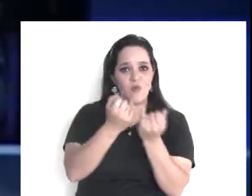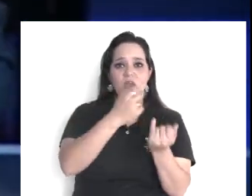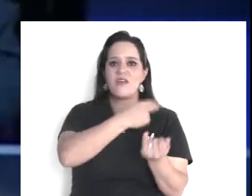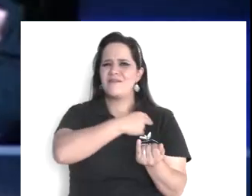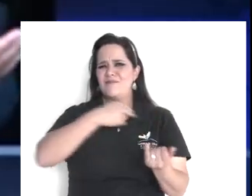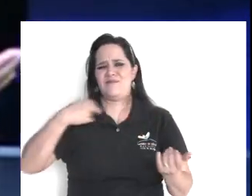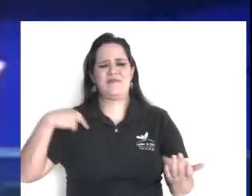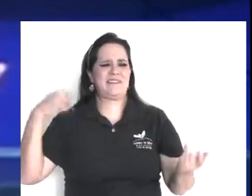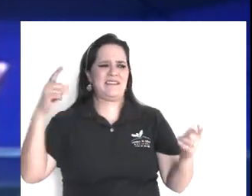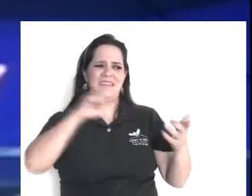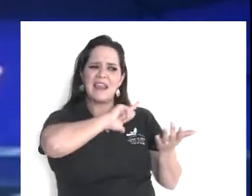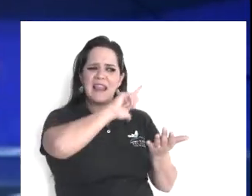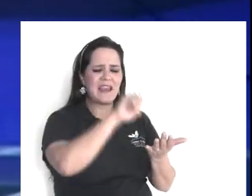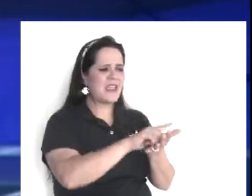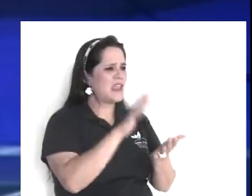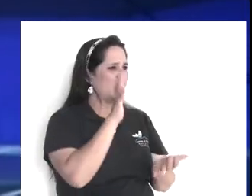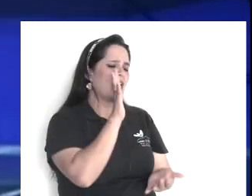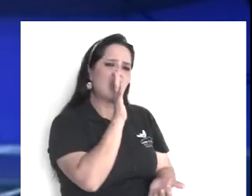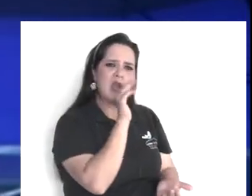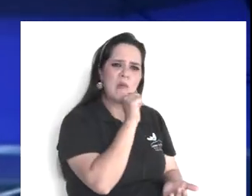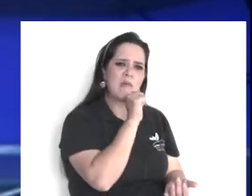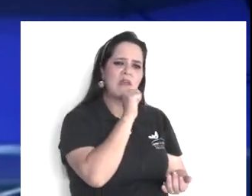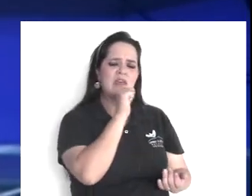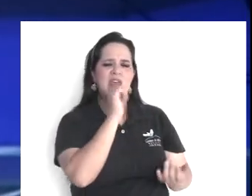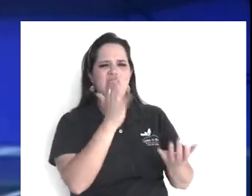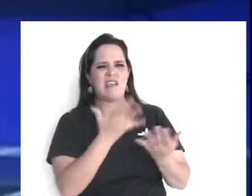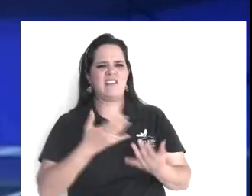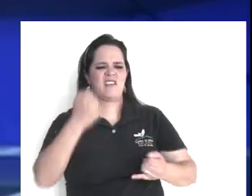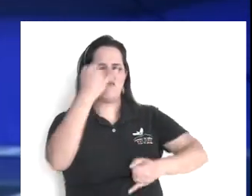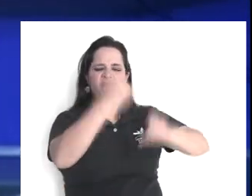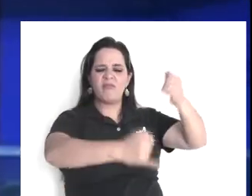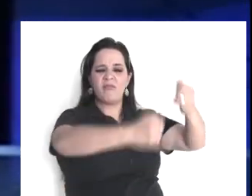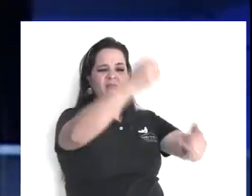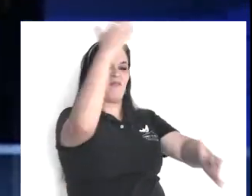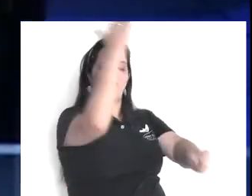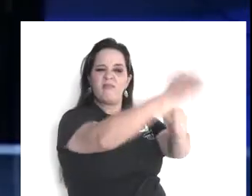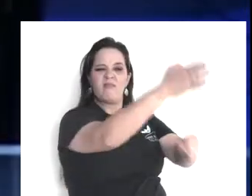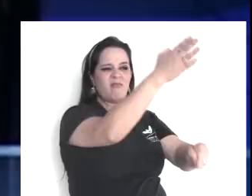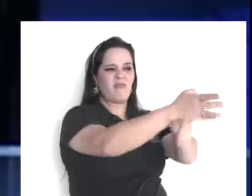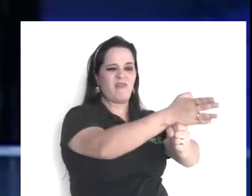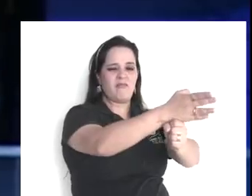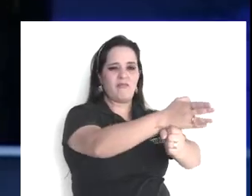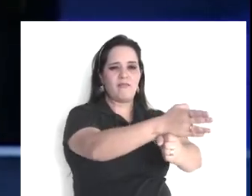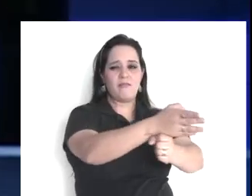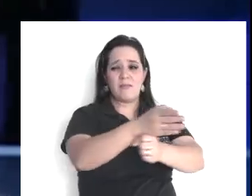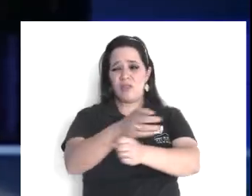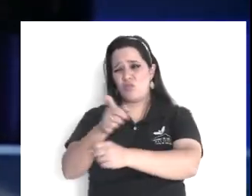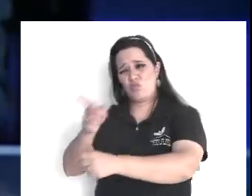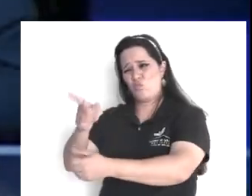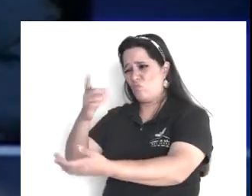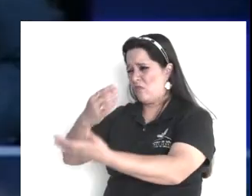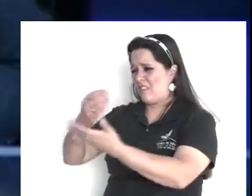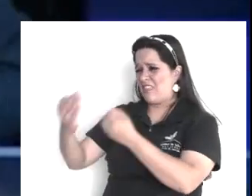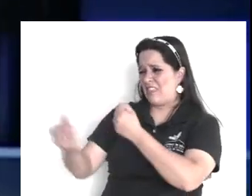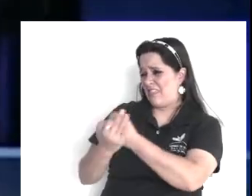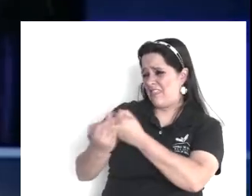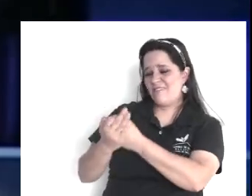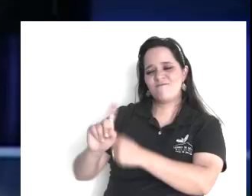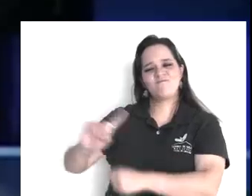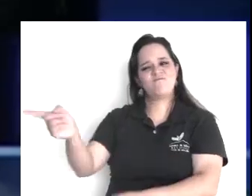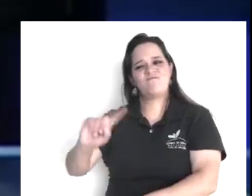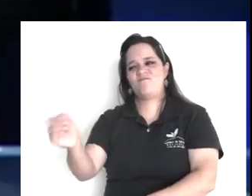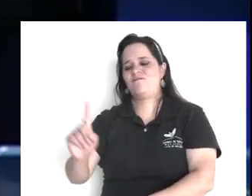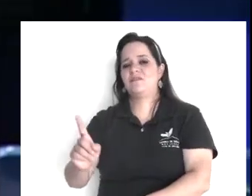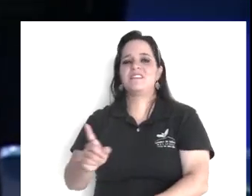pues ya leímos la ley, en Deuteronomio, oirás a uno, oirás al otro, acaso, a ver, a ver mis estimados